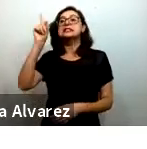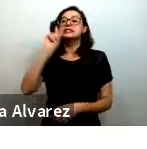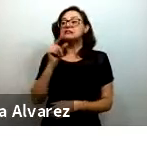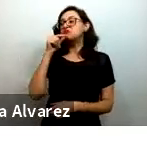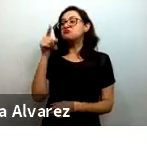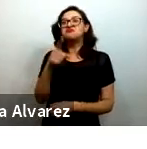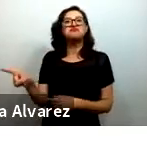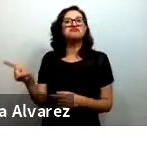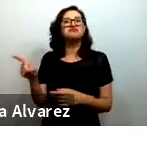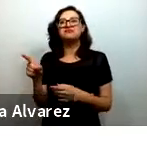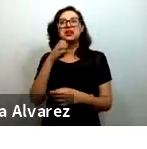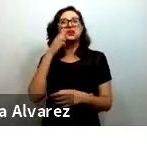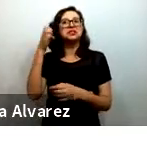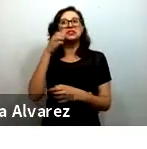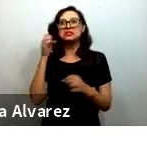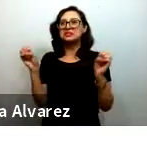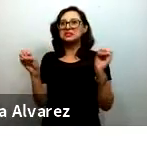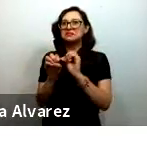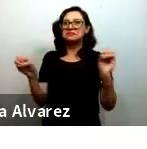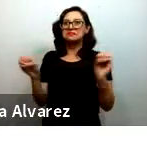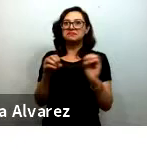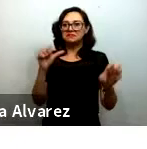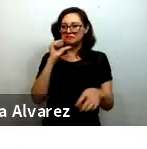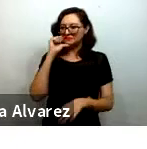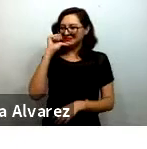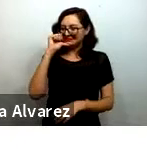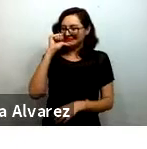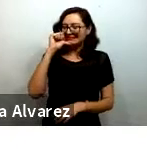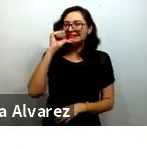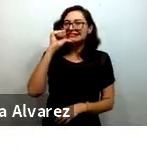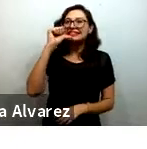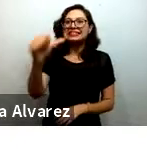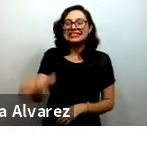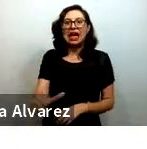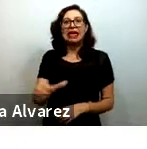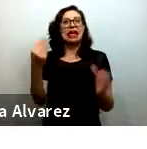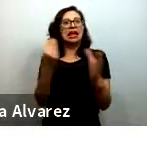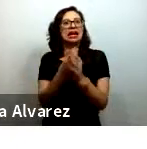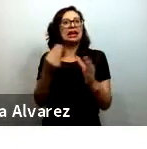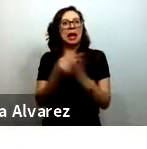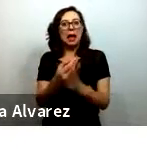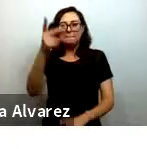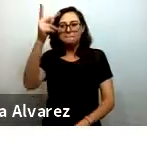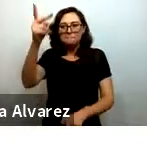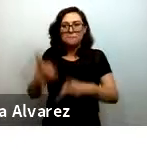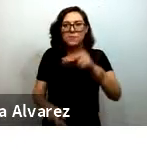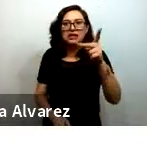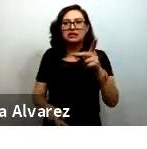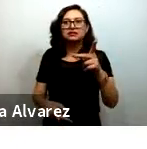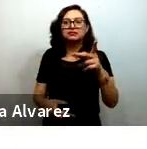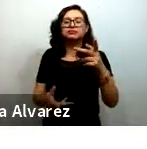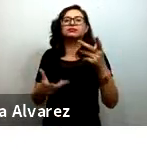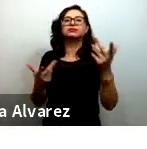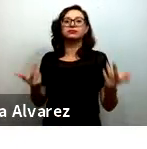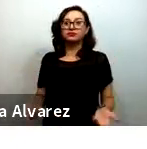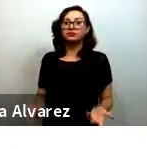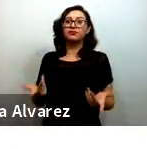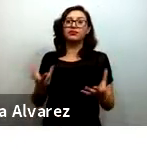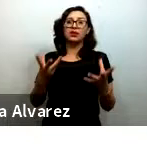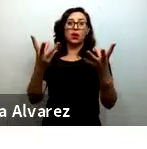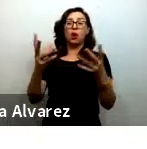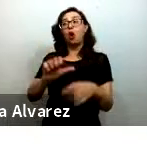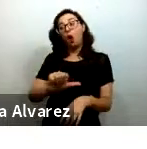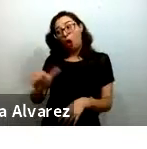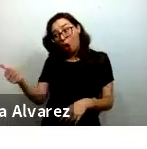de clases en este momento, esto sumando los muchos millones que